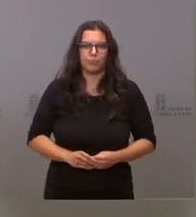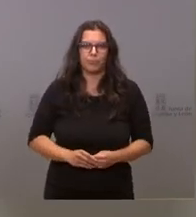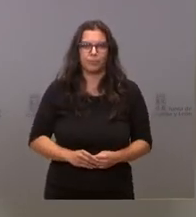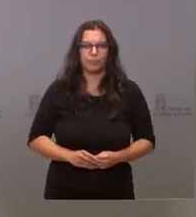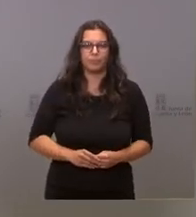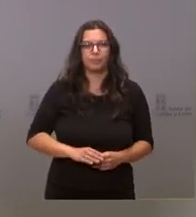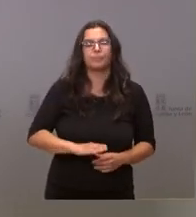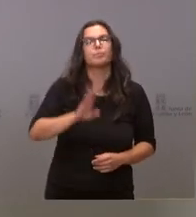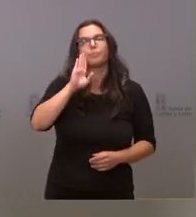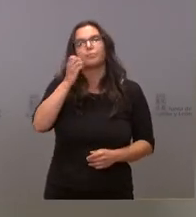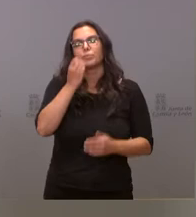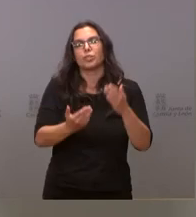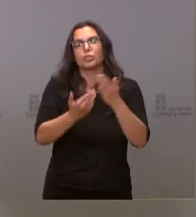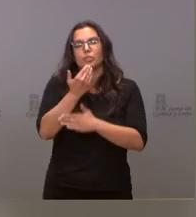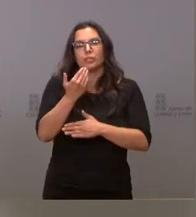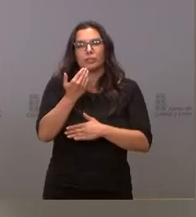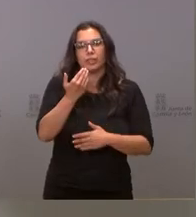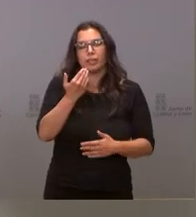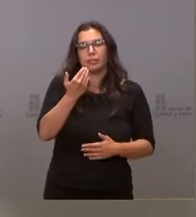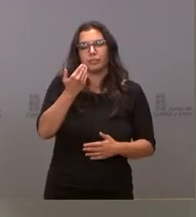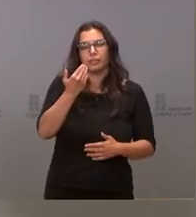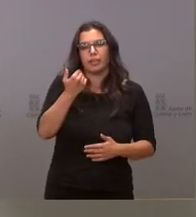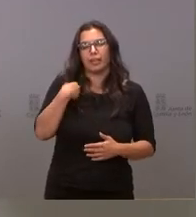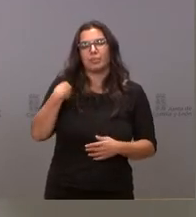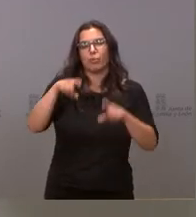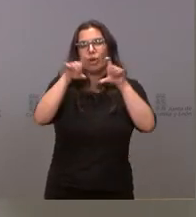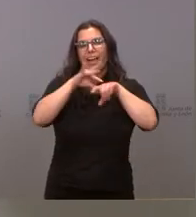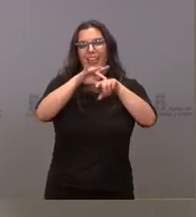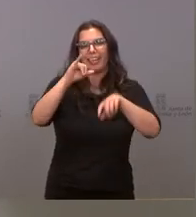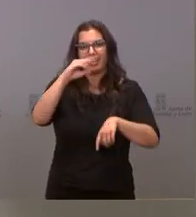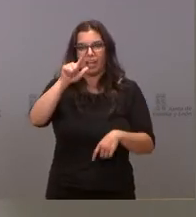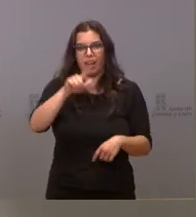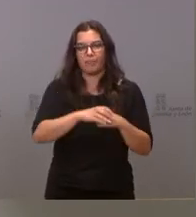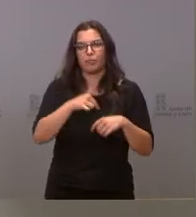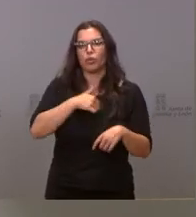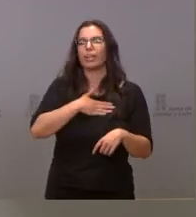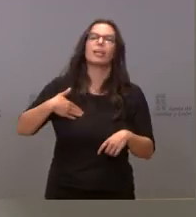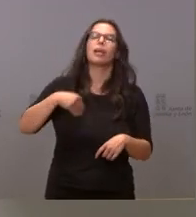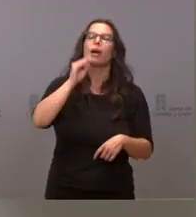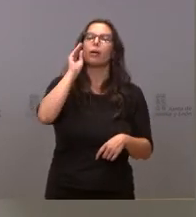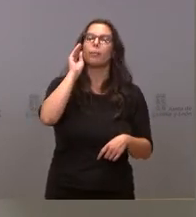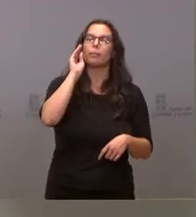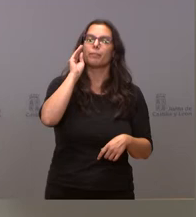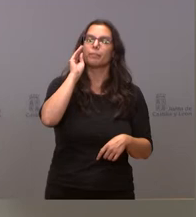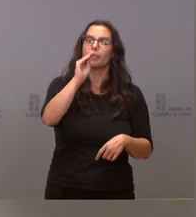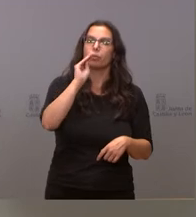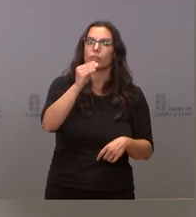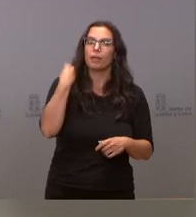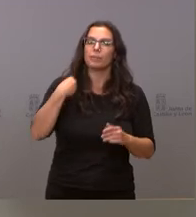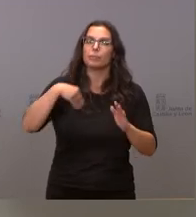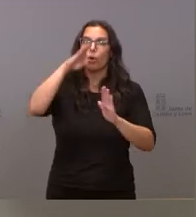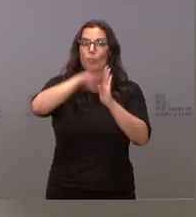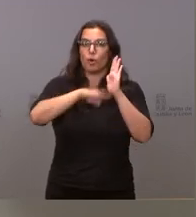Sí, buenos días presidente. Visitación Andrés de la agencia ICAL. Yo le quería preguntar en su programa de Gobierno también llevan una reducción del tramo